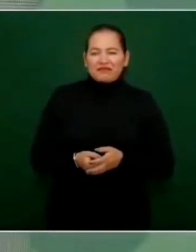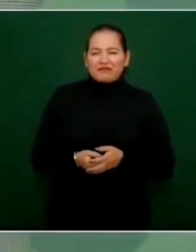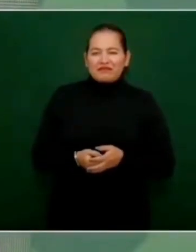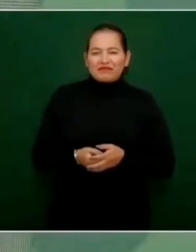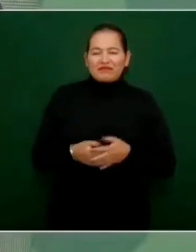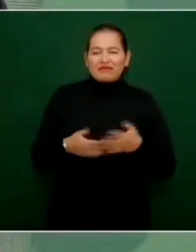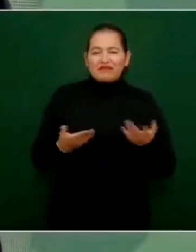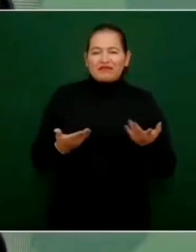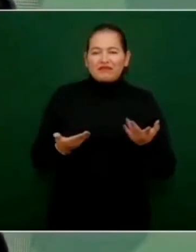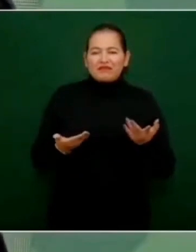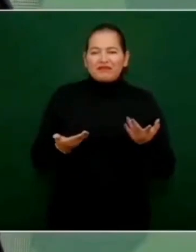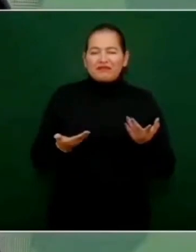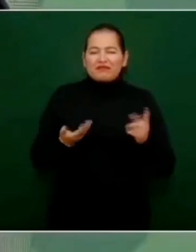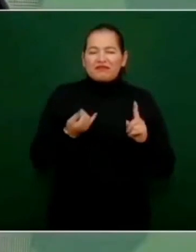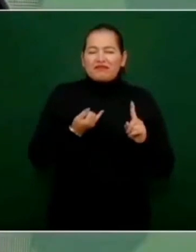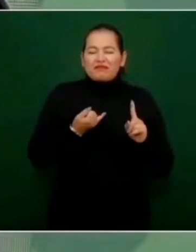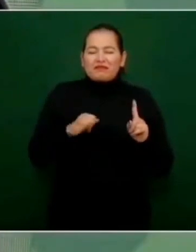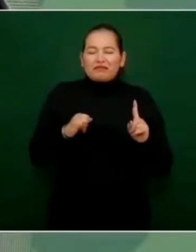Ante una situación así.